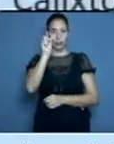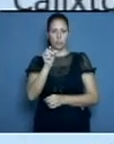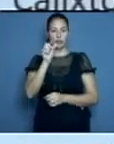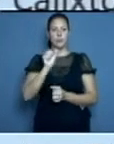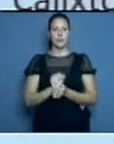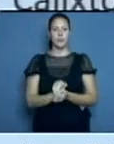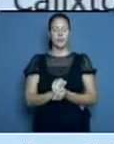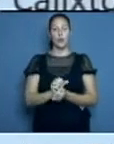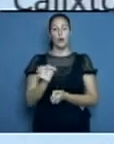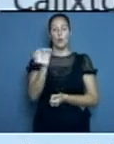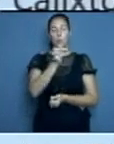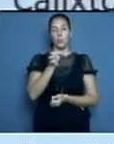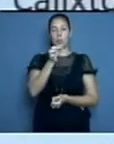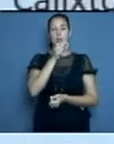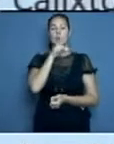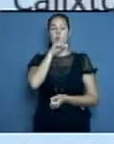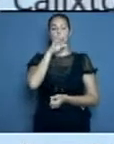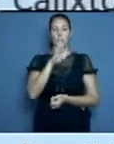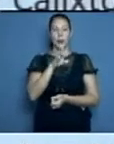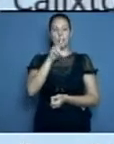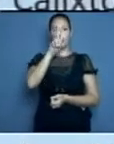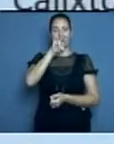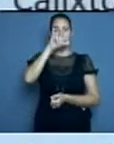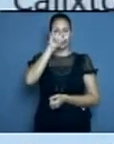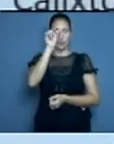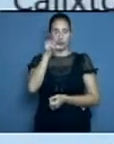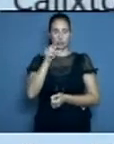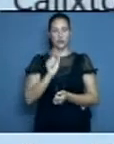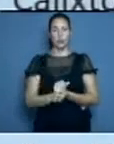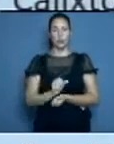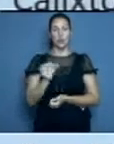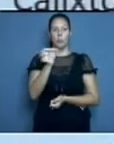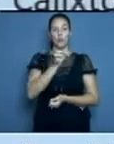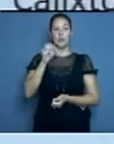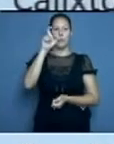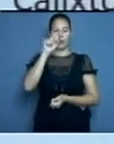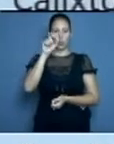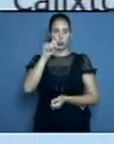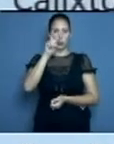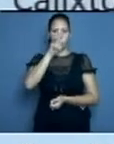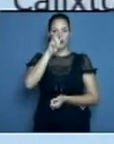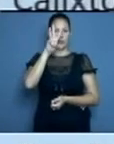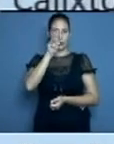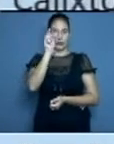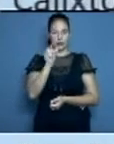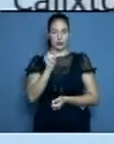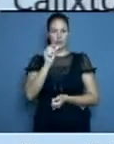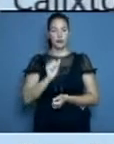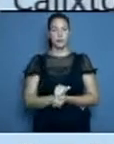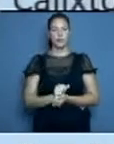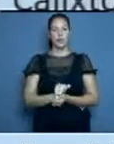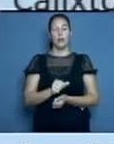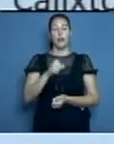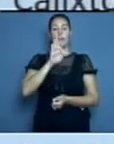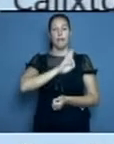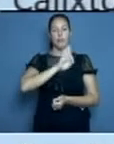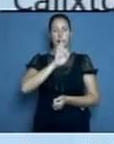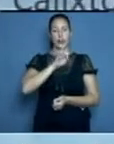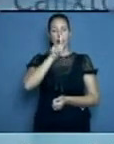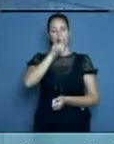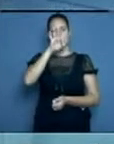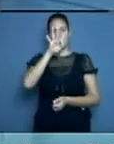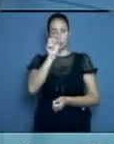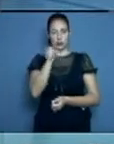positivos a la COVID-19. Municipio de Vánez, 26. Municipio de Cacocún, 23. Municipio de Rafael Freire,